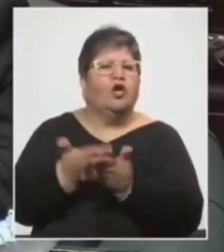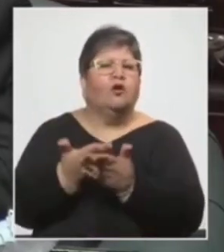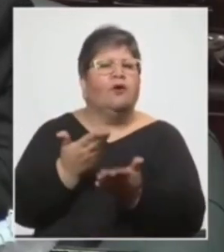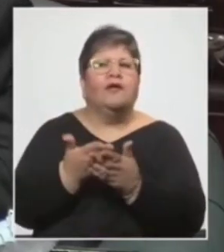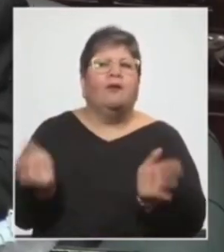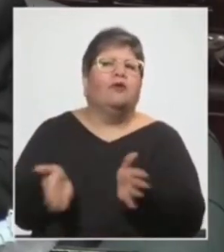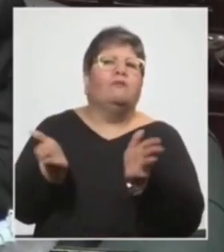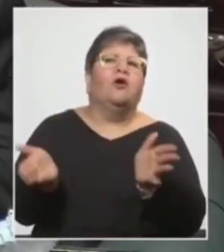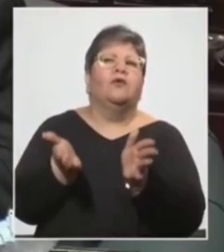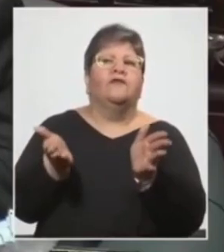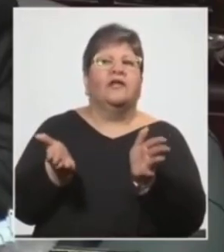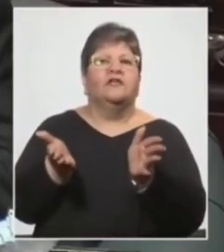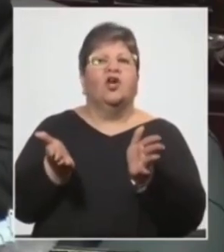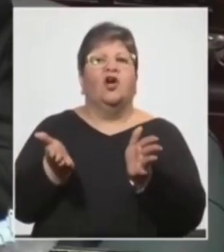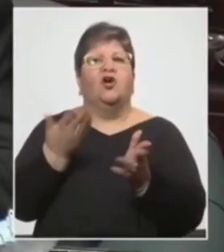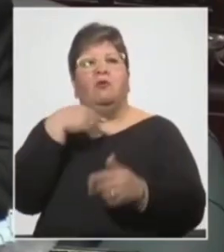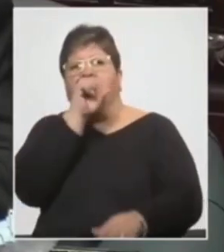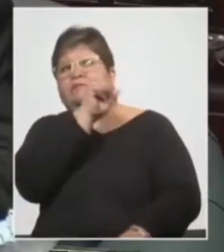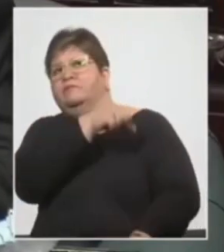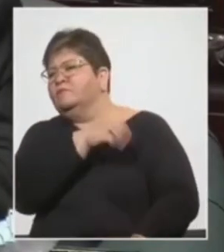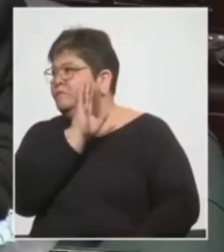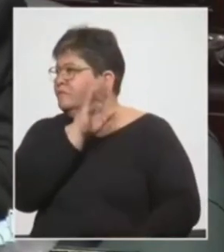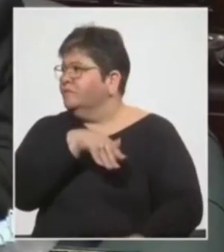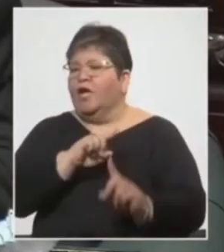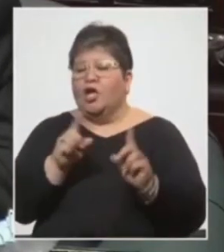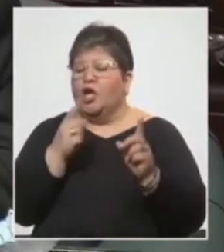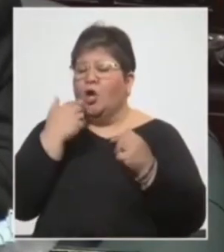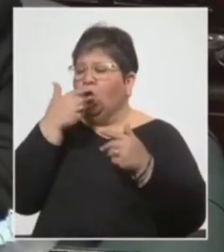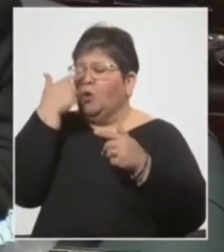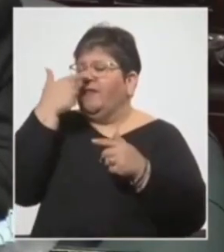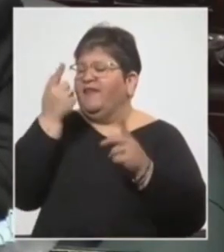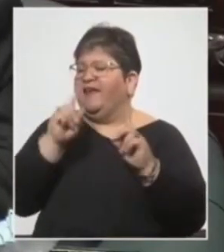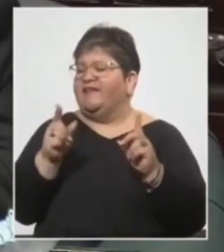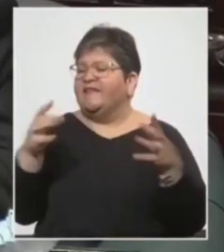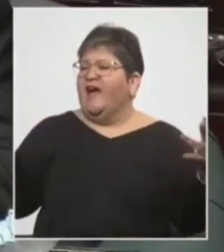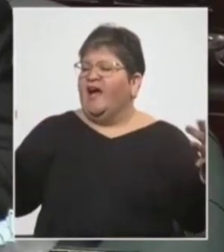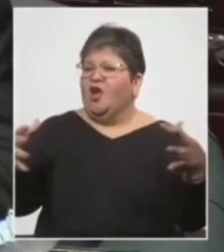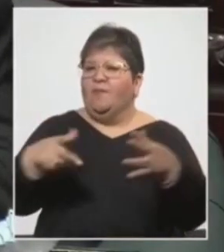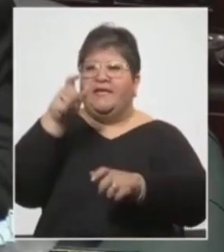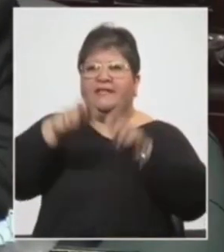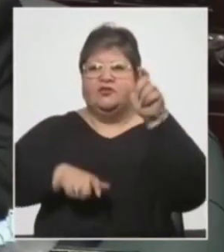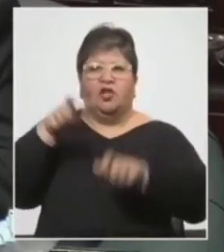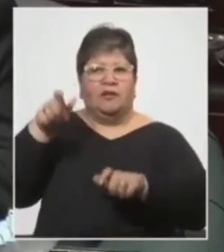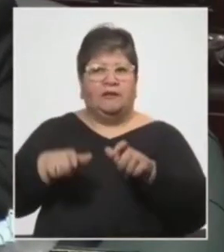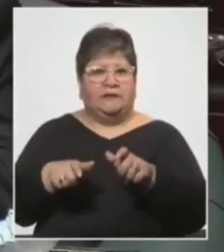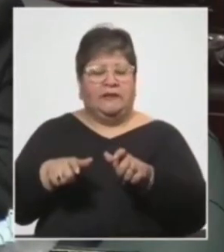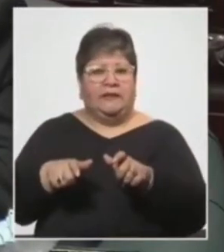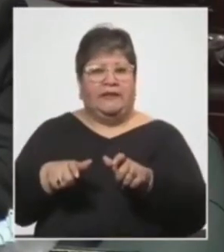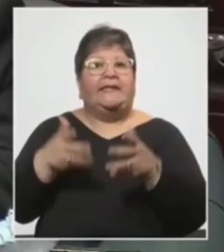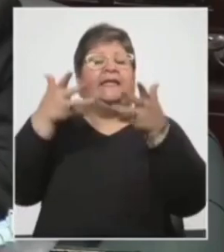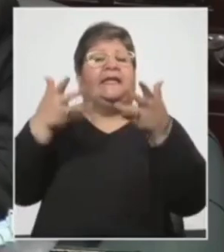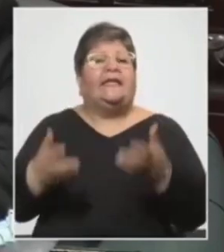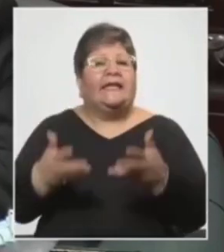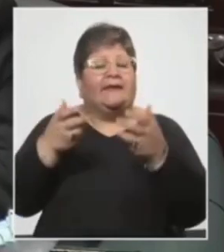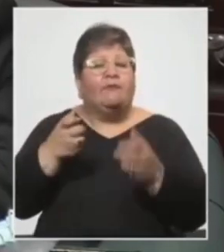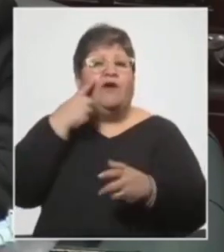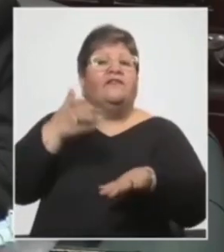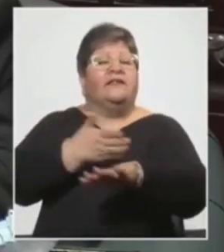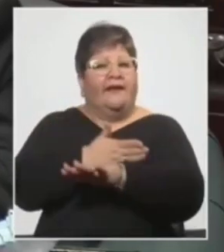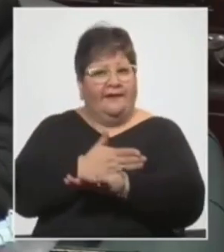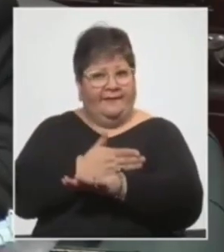promoviendo, ni haciendo la vista gorda a las aglomeraciones que generen riesgos sanitarios. Queremos evitar